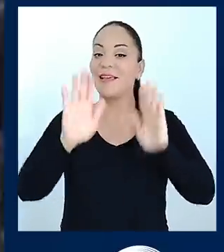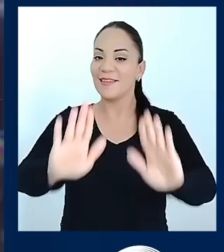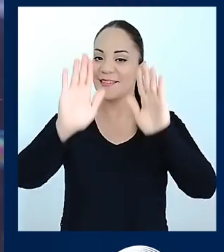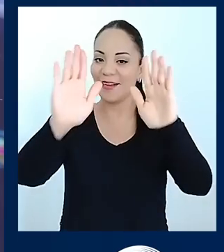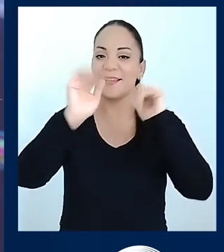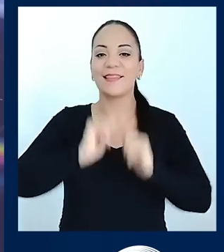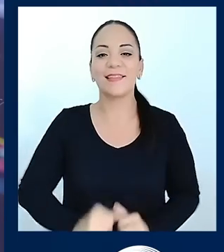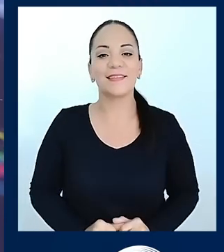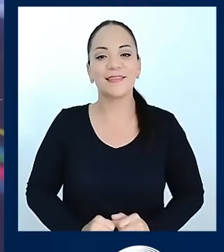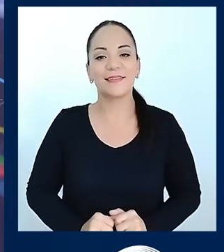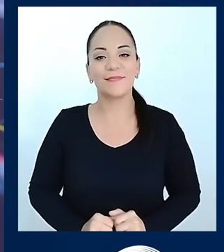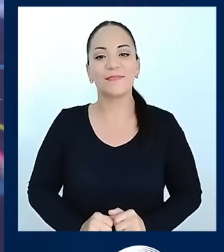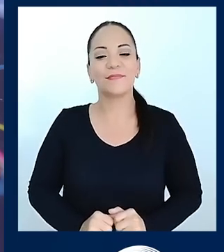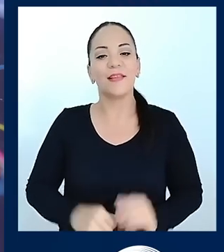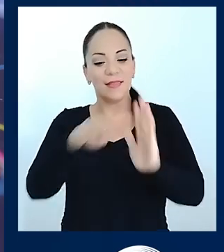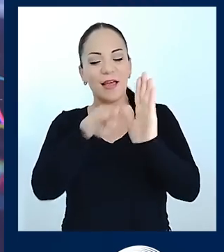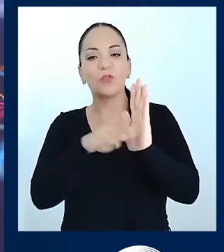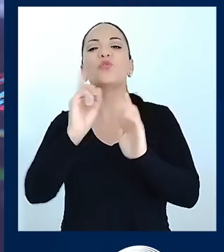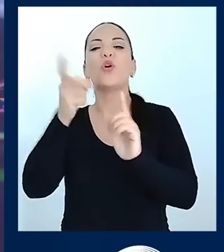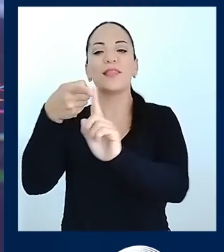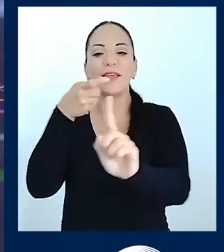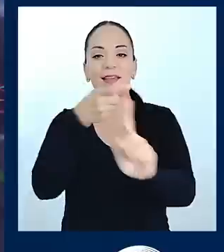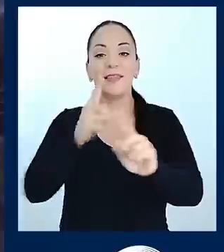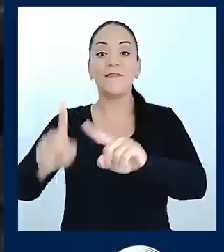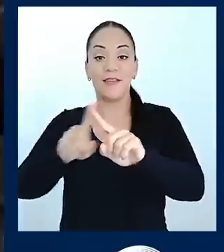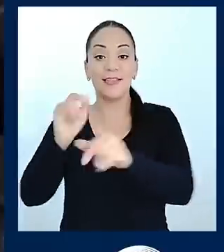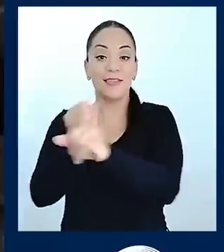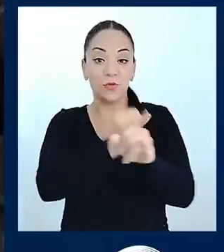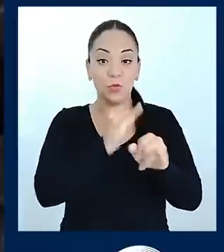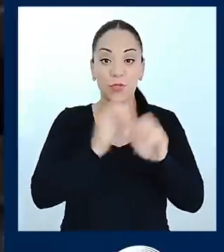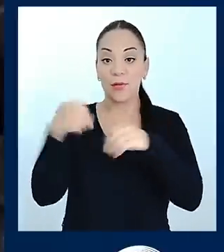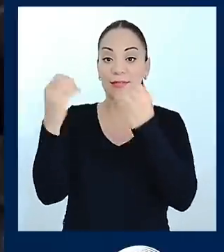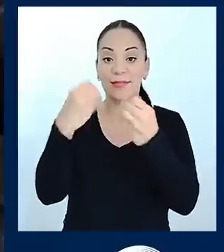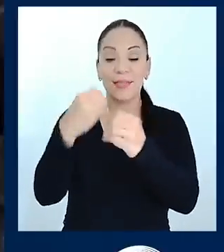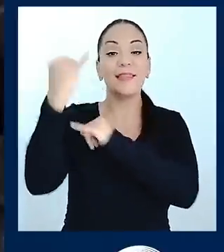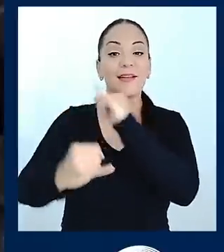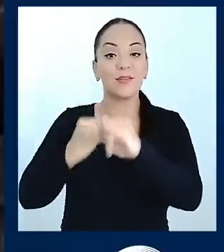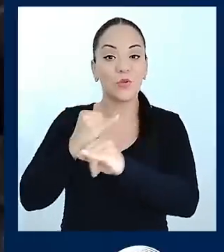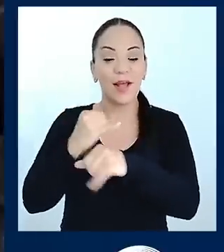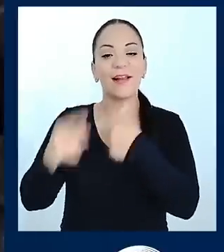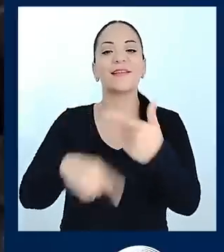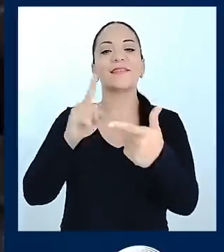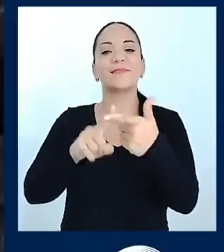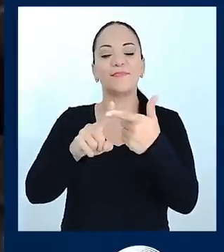¿Qué Banco Central?